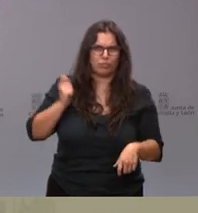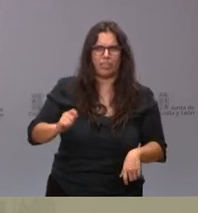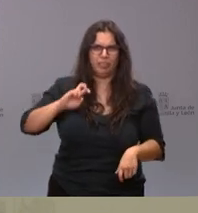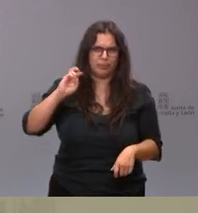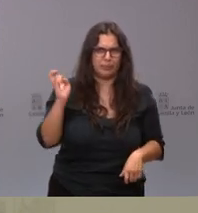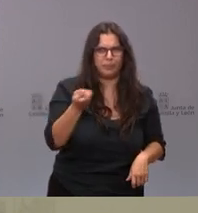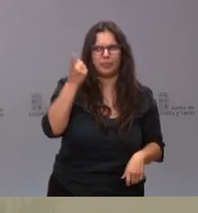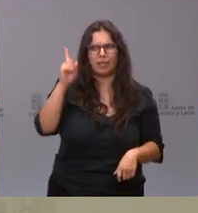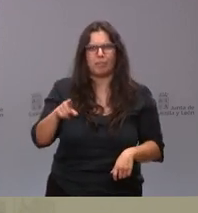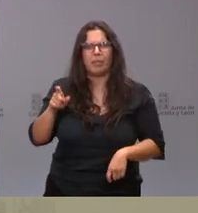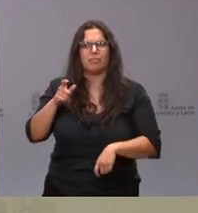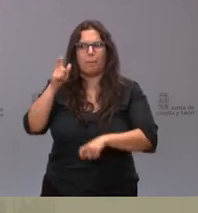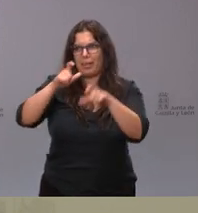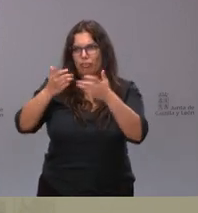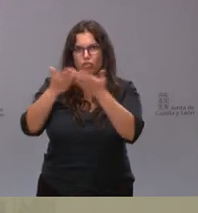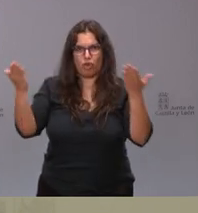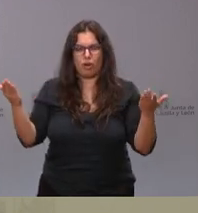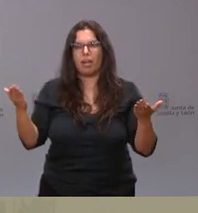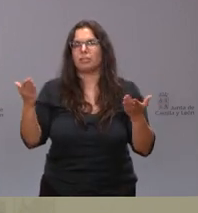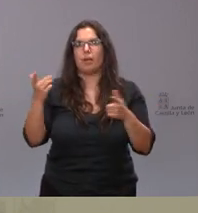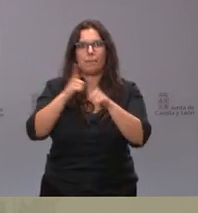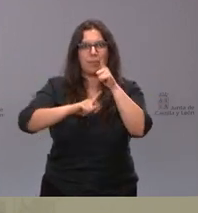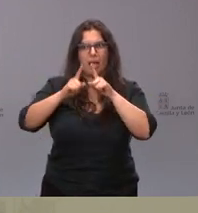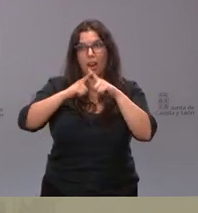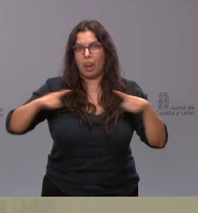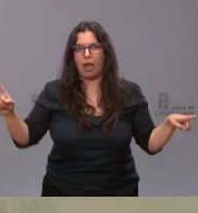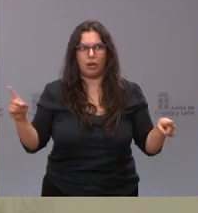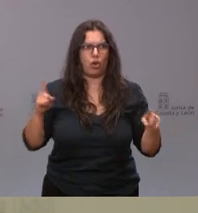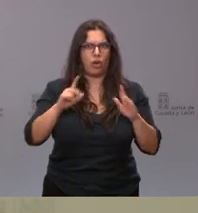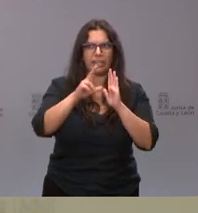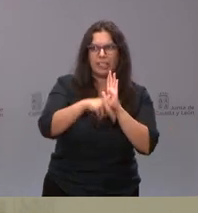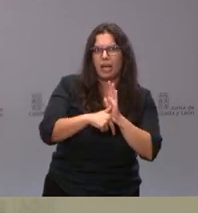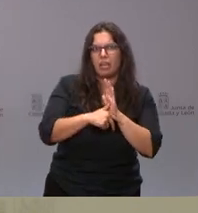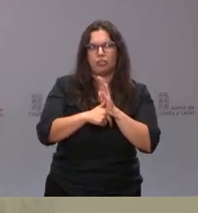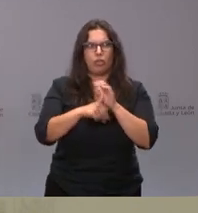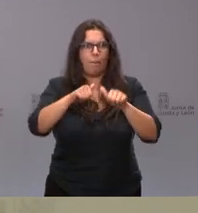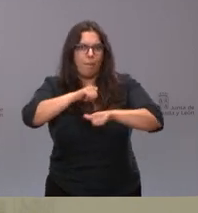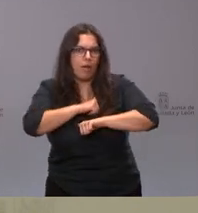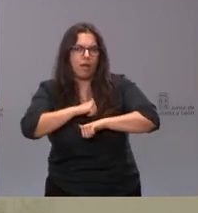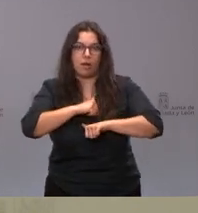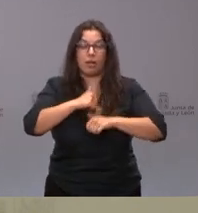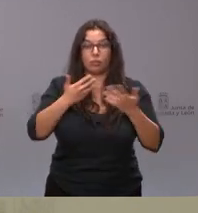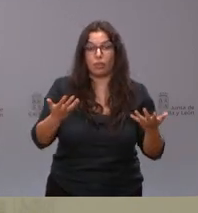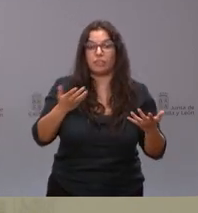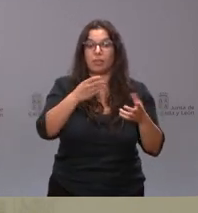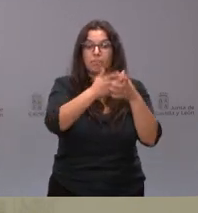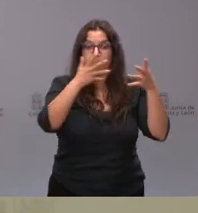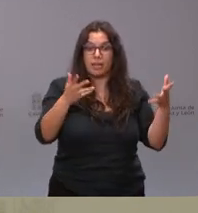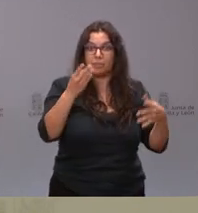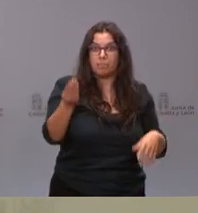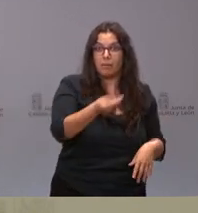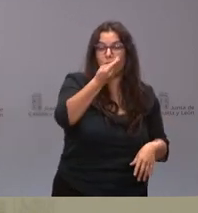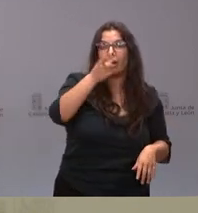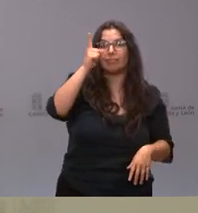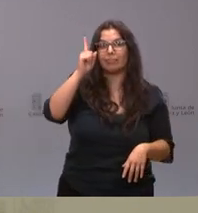quejas ciudadanas, de retrasos, de viajes larguísimos, de horas de espera. Quería preguntar si, aparte de esta mejora de la dotación, va a ir acompañado de una